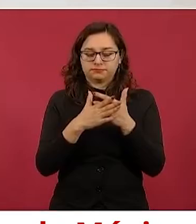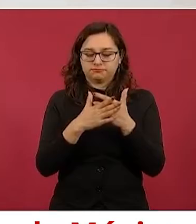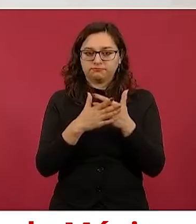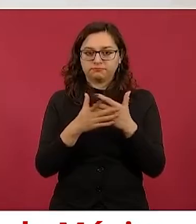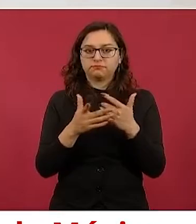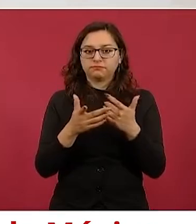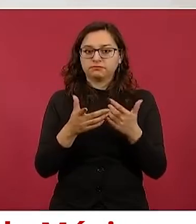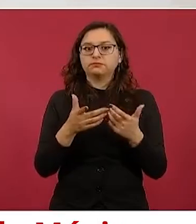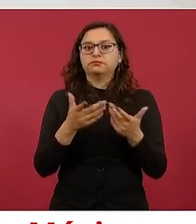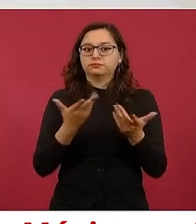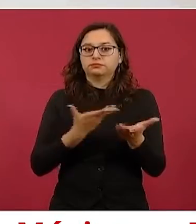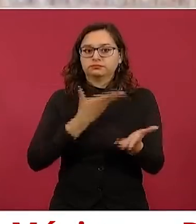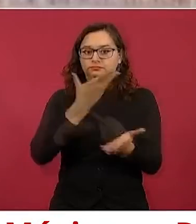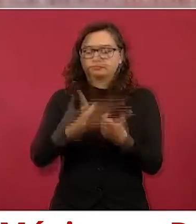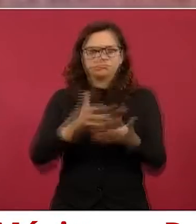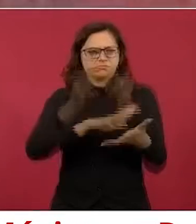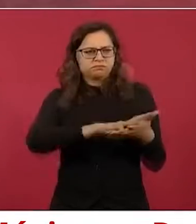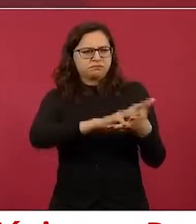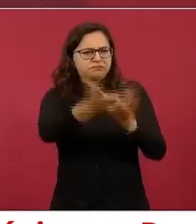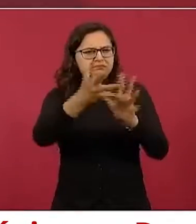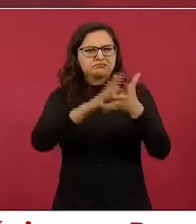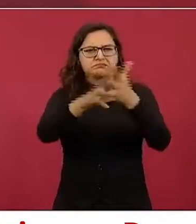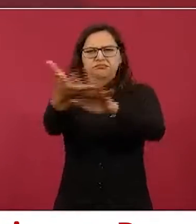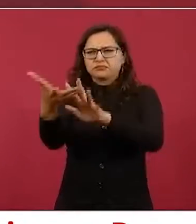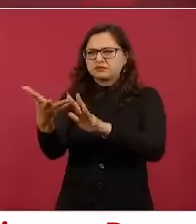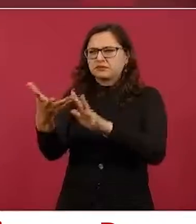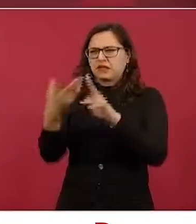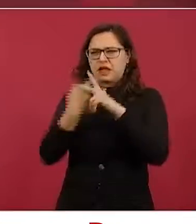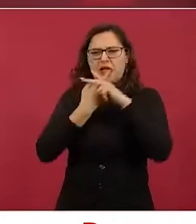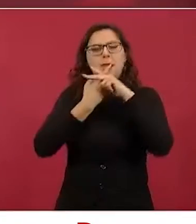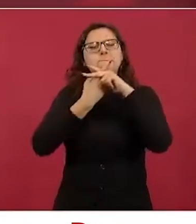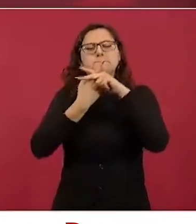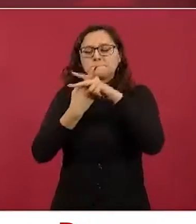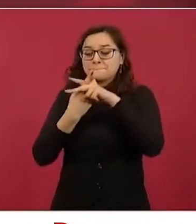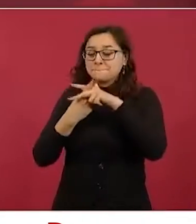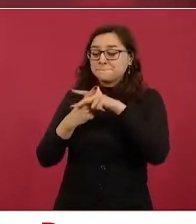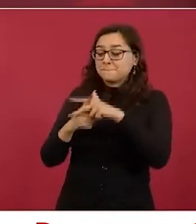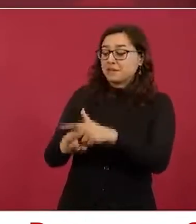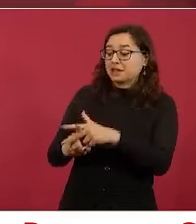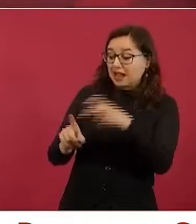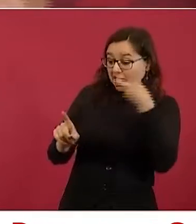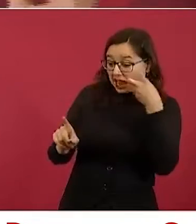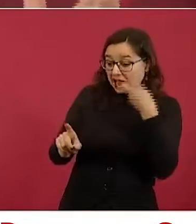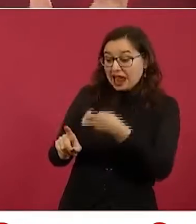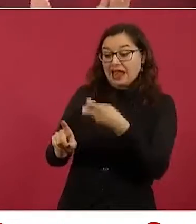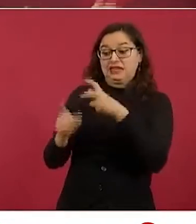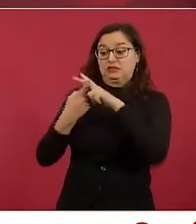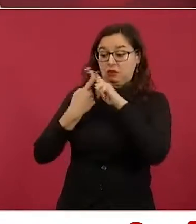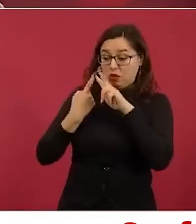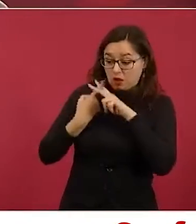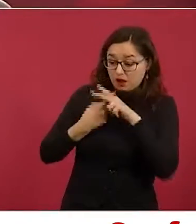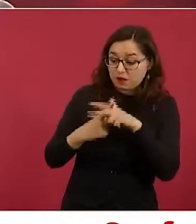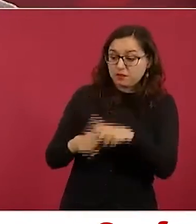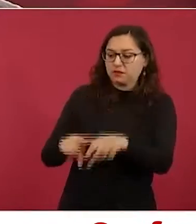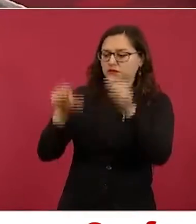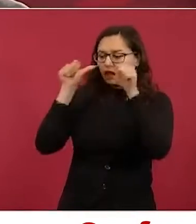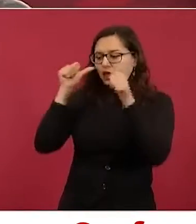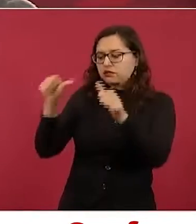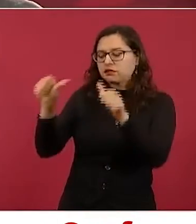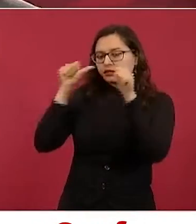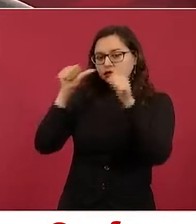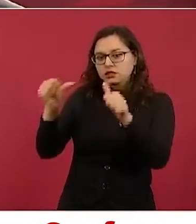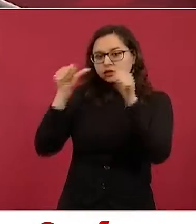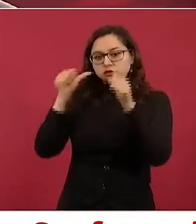planteamiento. Y llevamos ya tres años invirtiendo,